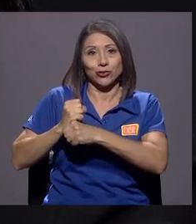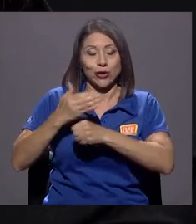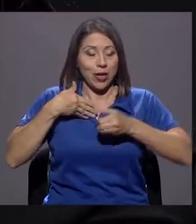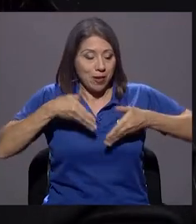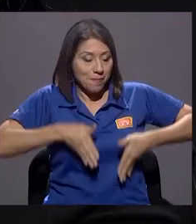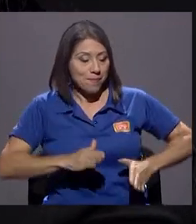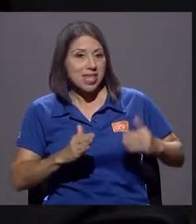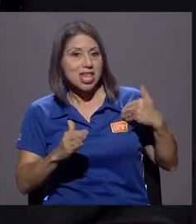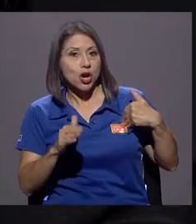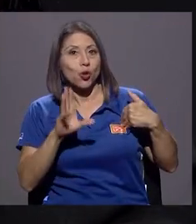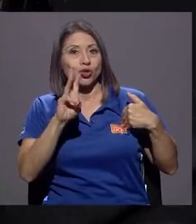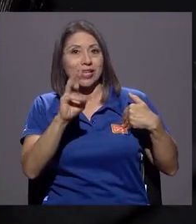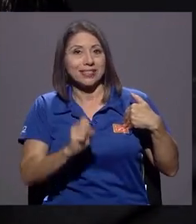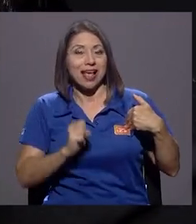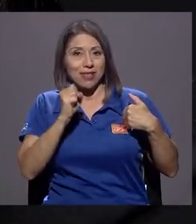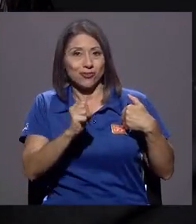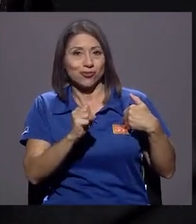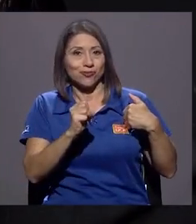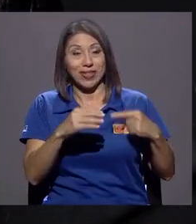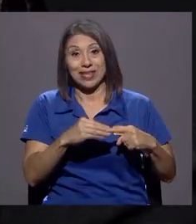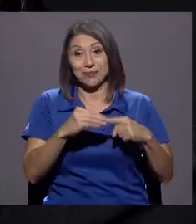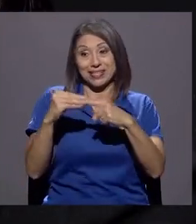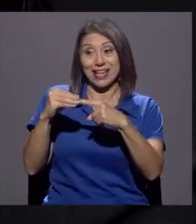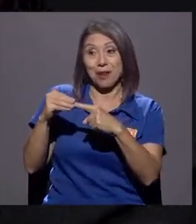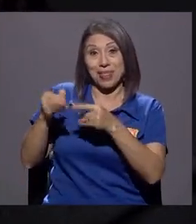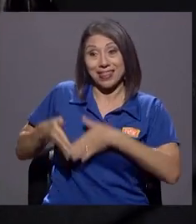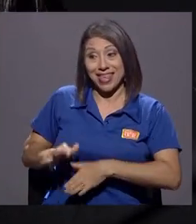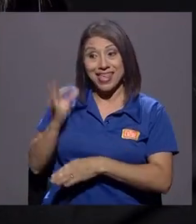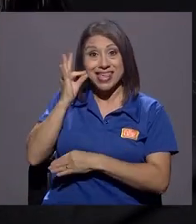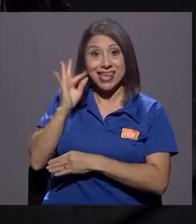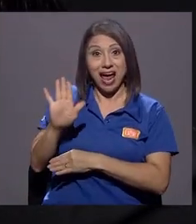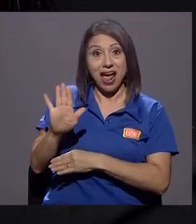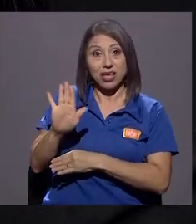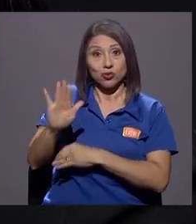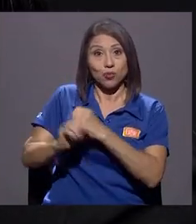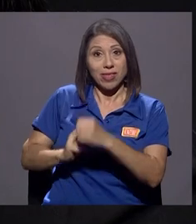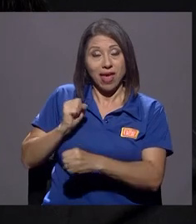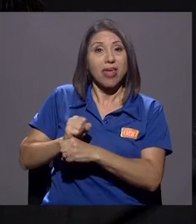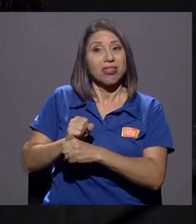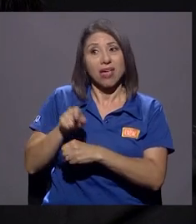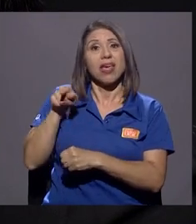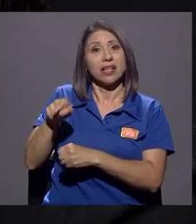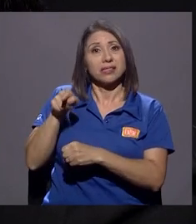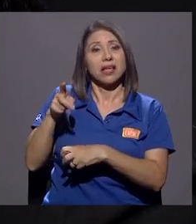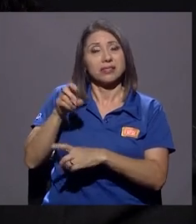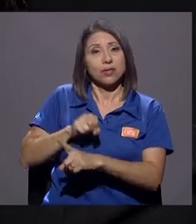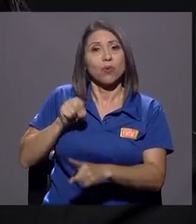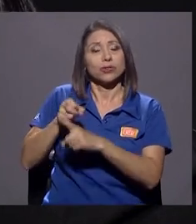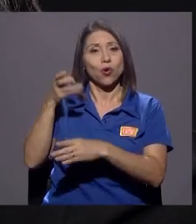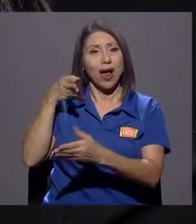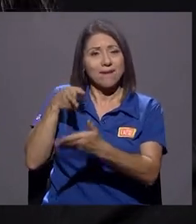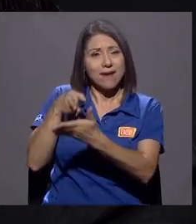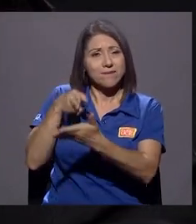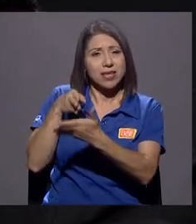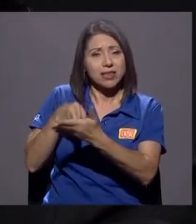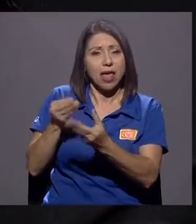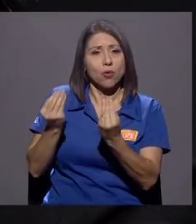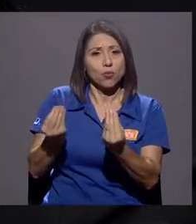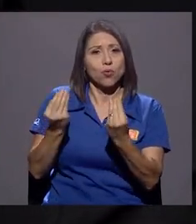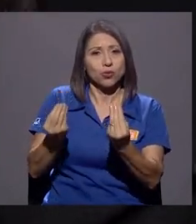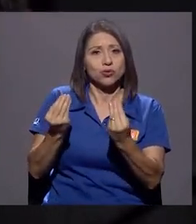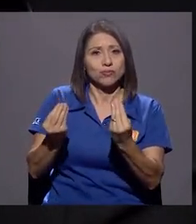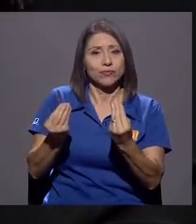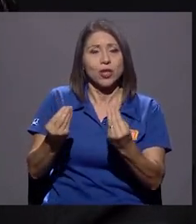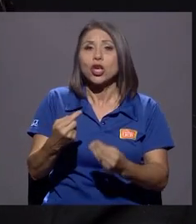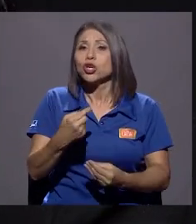esto, especialmente a ella por su edad, la había afectado enormemente. Entonces, yo me encontraba